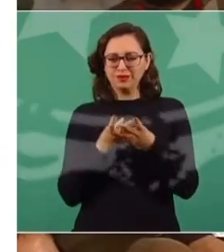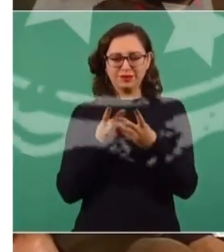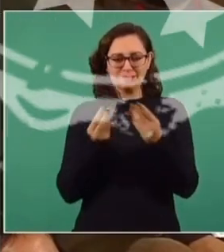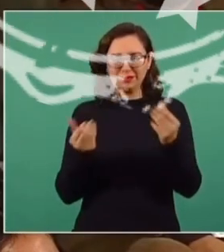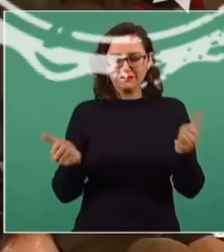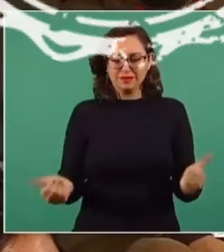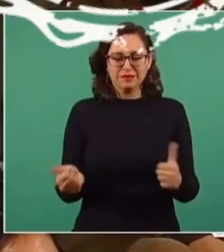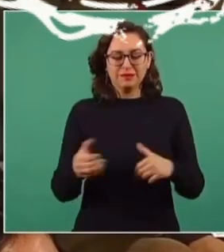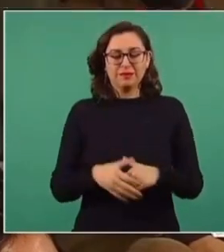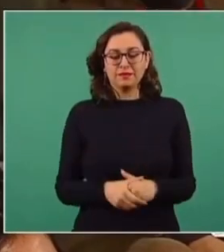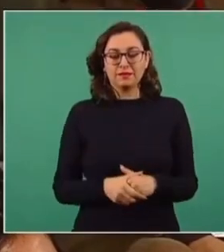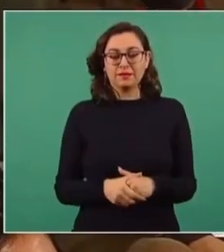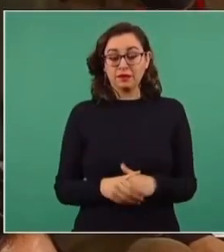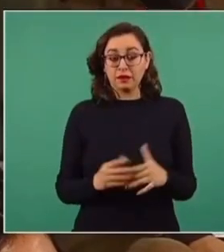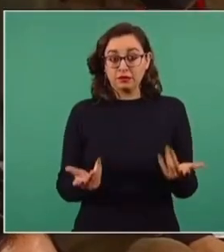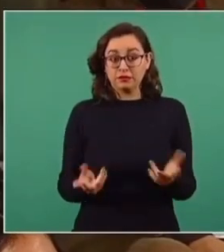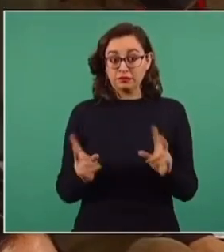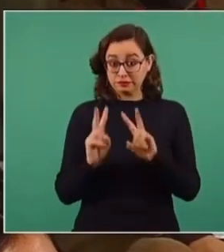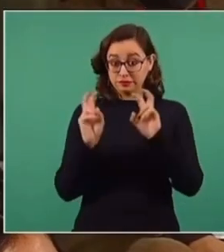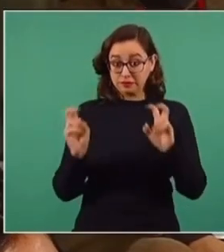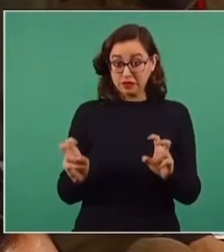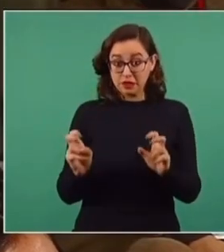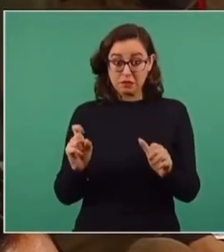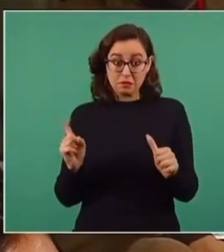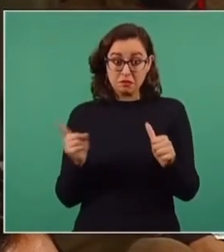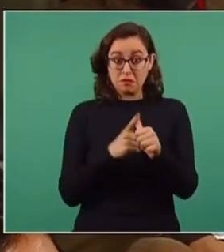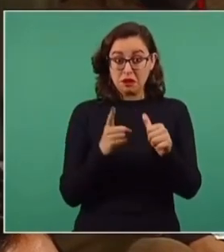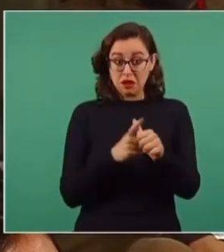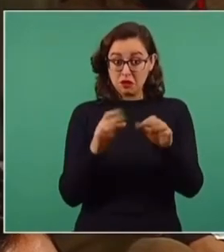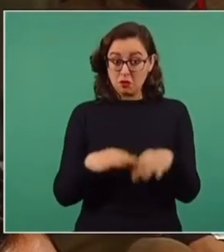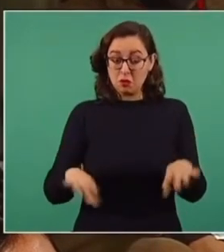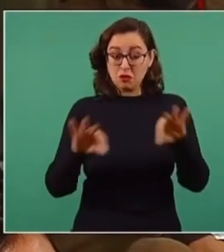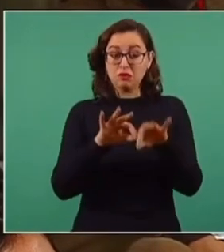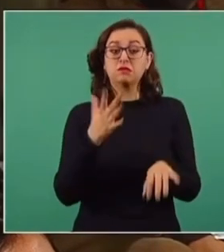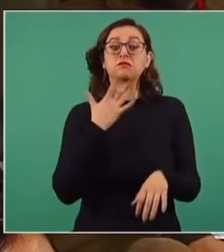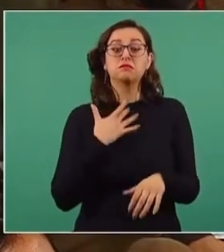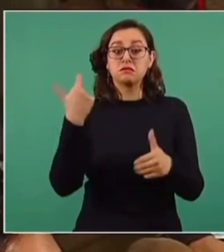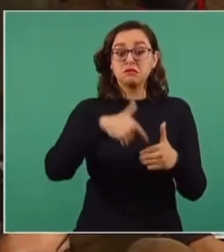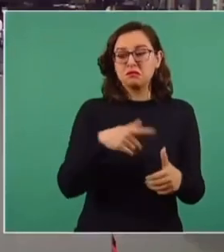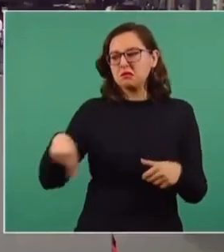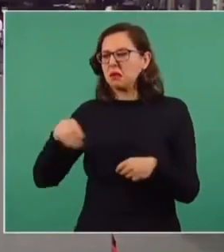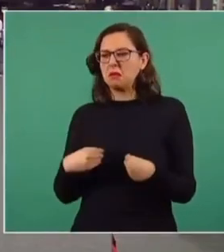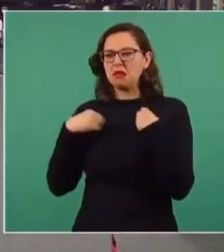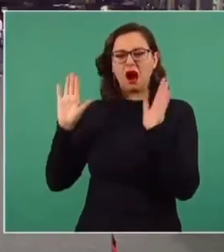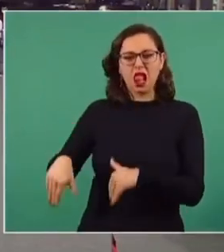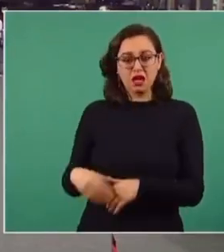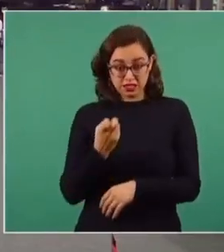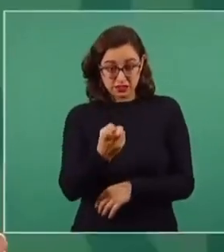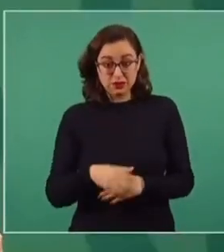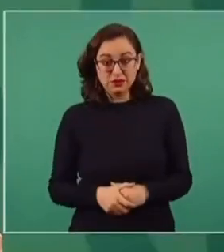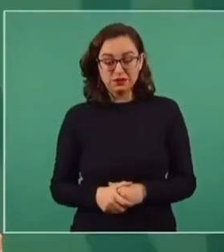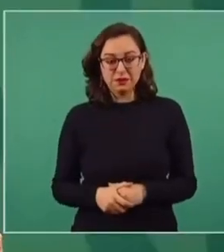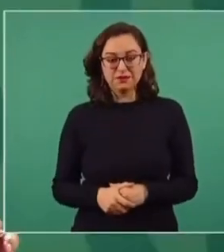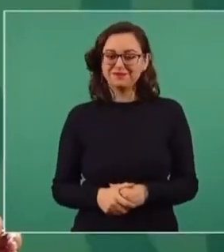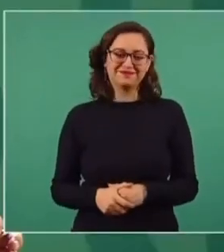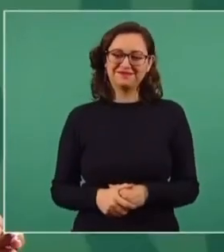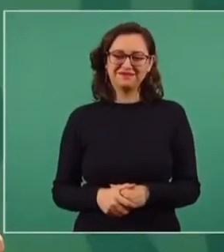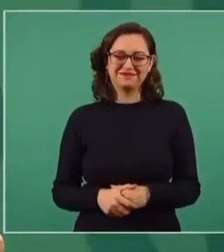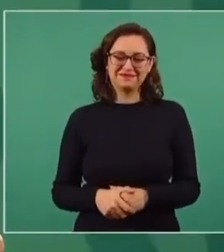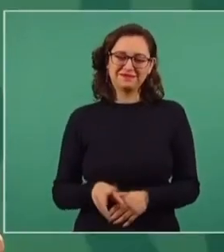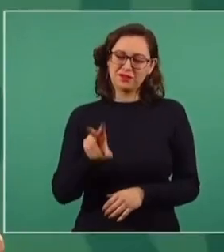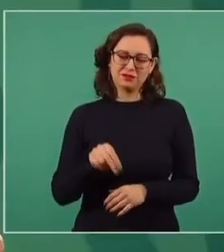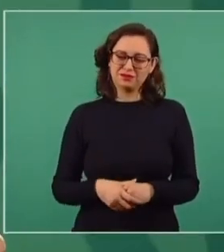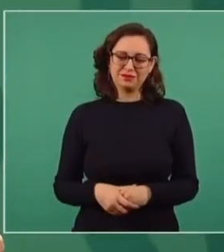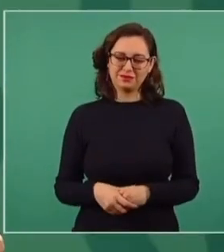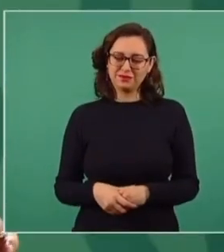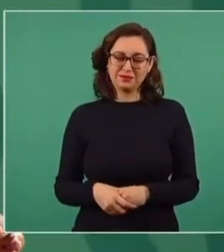Se está priorizando la producción de combustible a cambio de la vida de los oaxaqueños. No, no podríamos hacer eso.